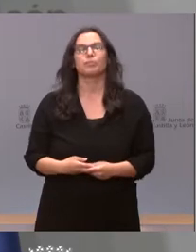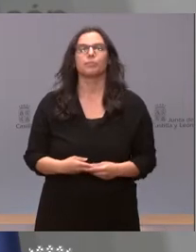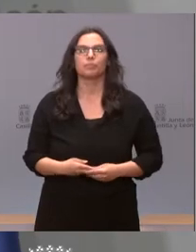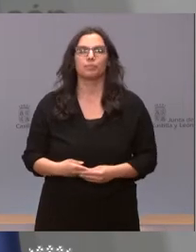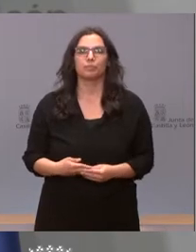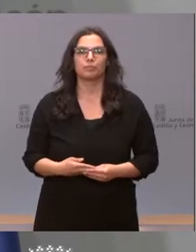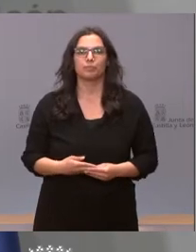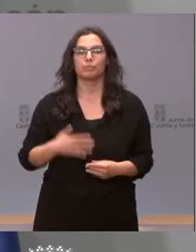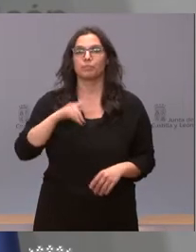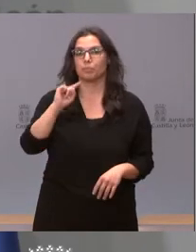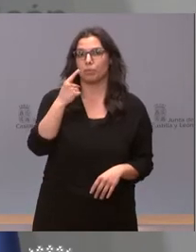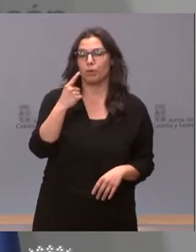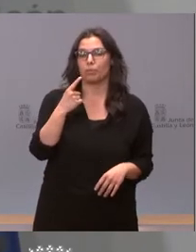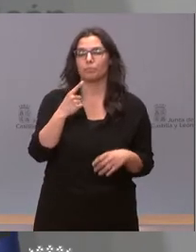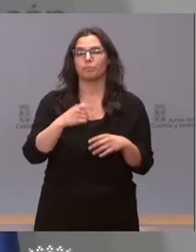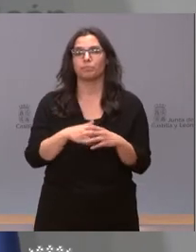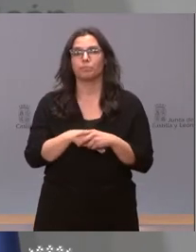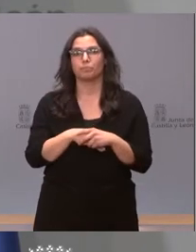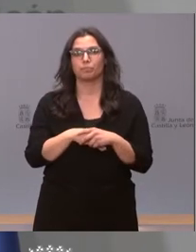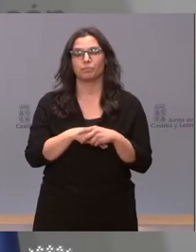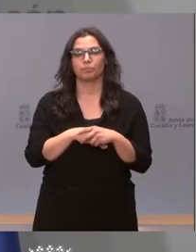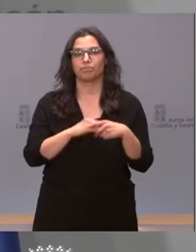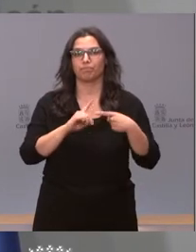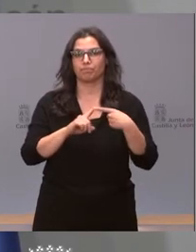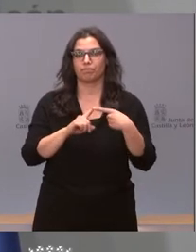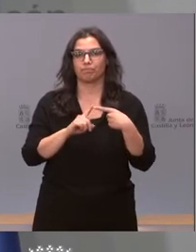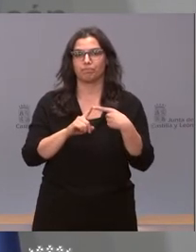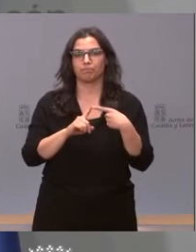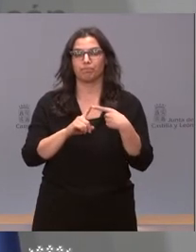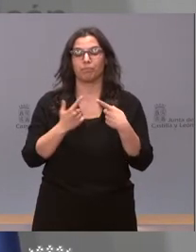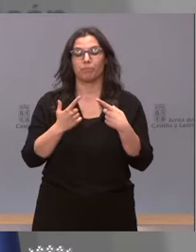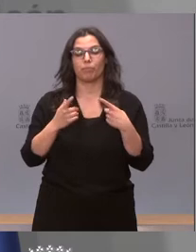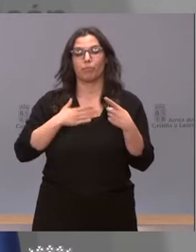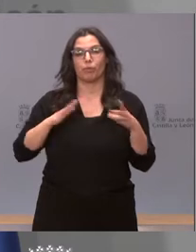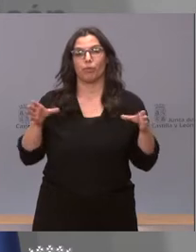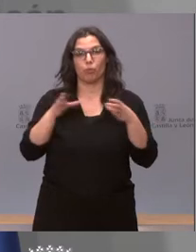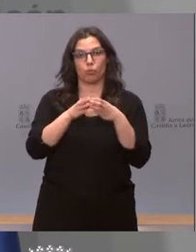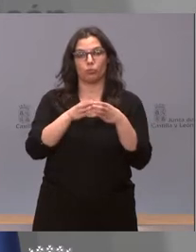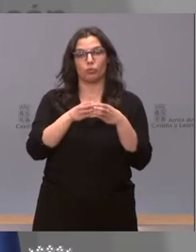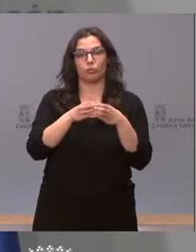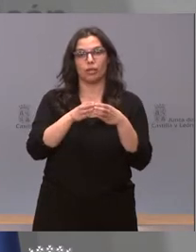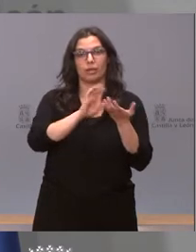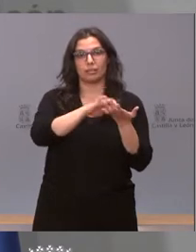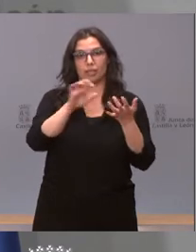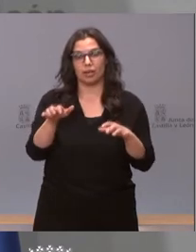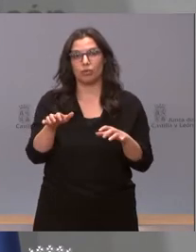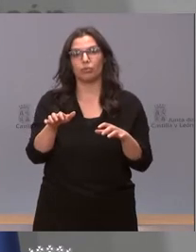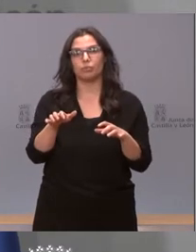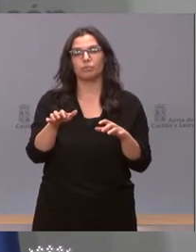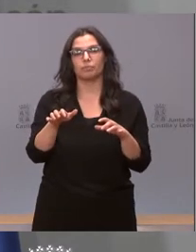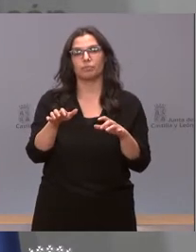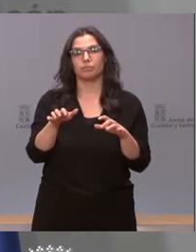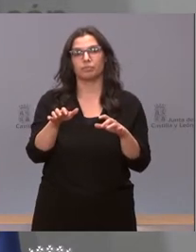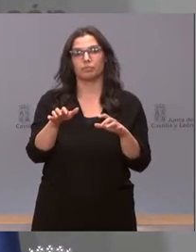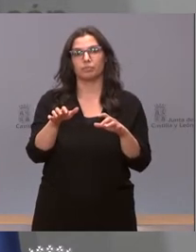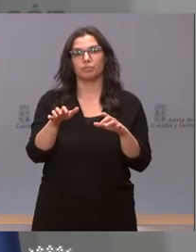En primer lugar, la Junta incorpora el